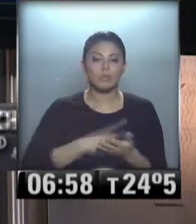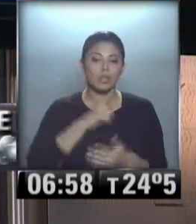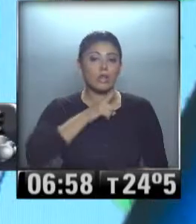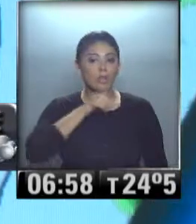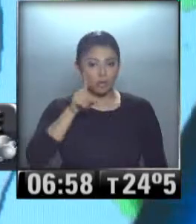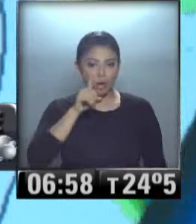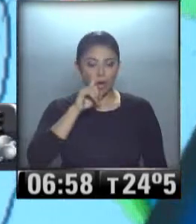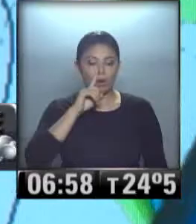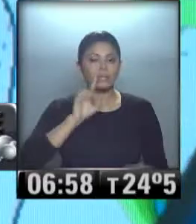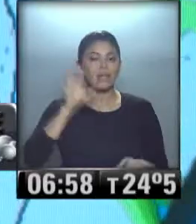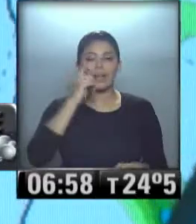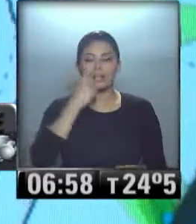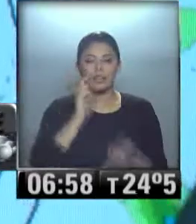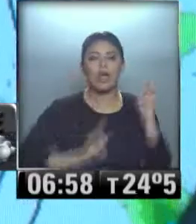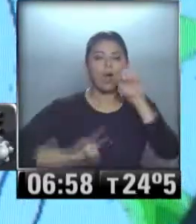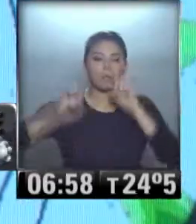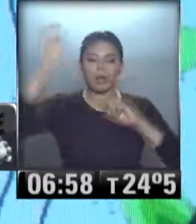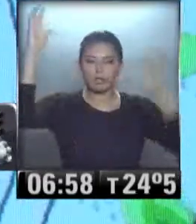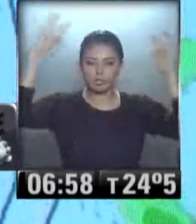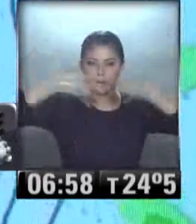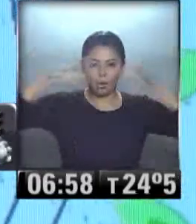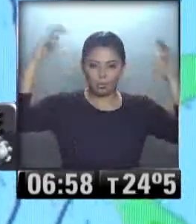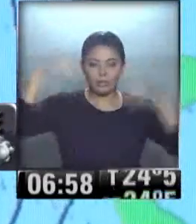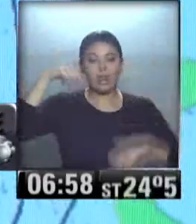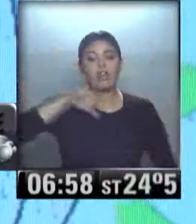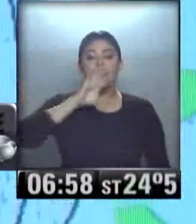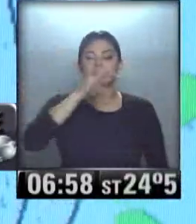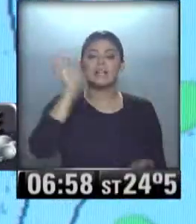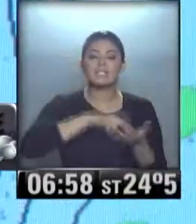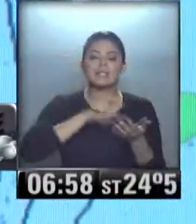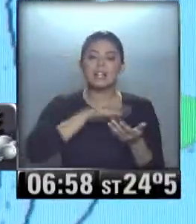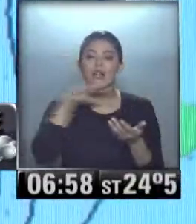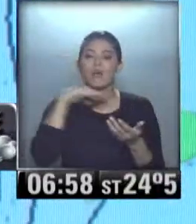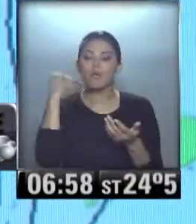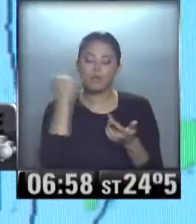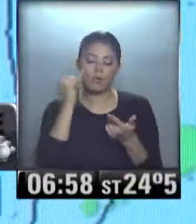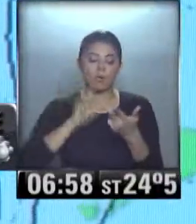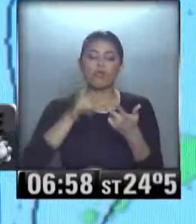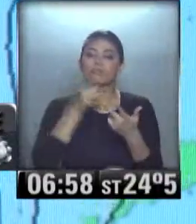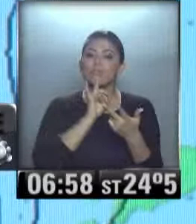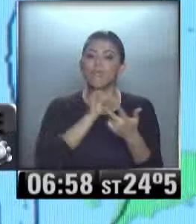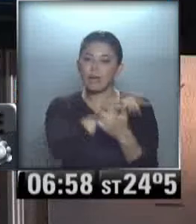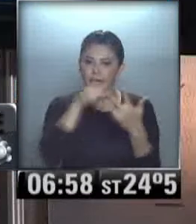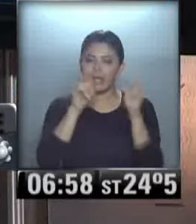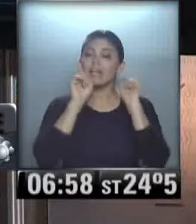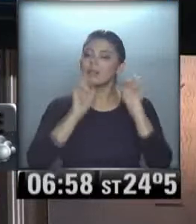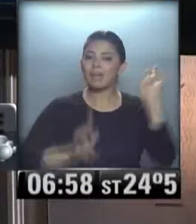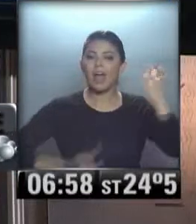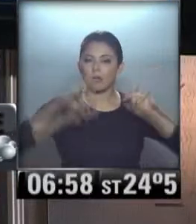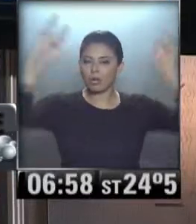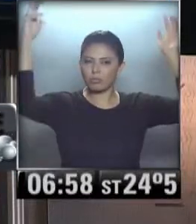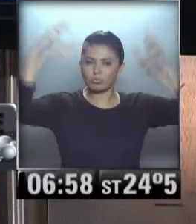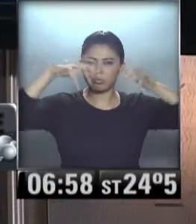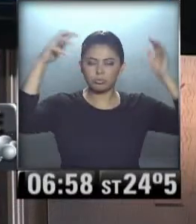entre ríos alguna lluvia noroeste. Nos fuimos a Salta, Jujuy, Tucumán, porque también van a tener algunos chaparrones,